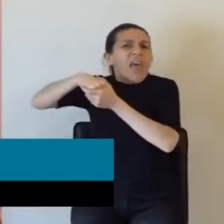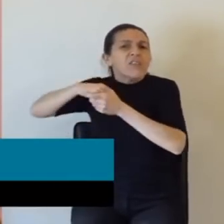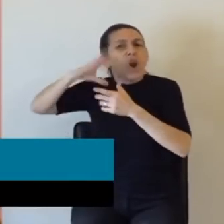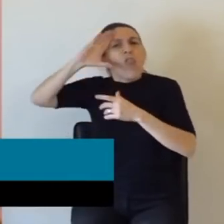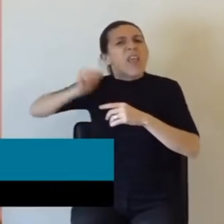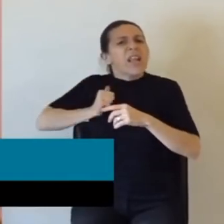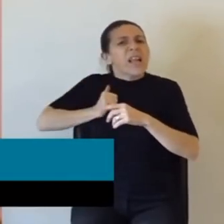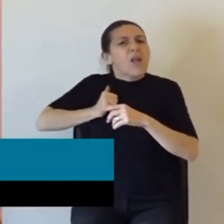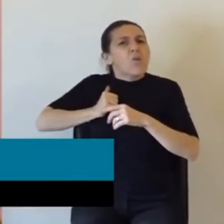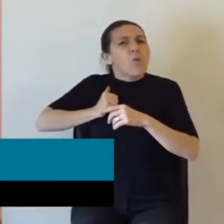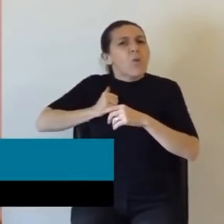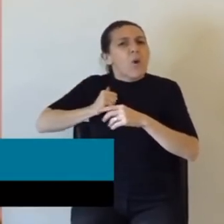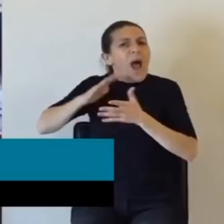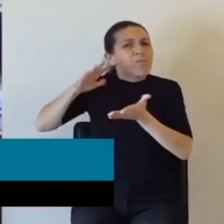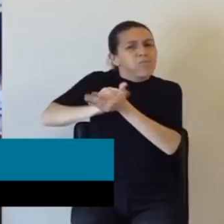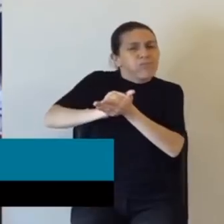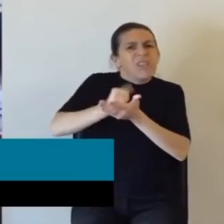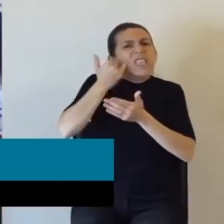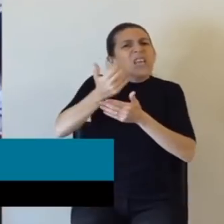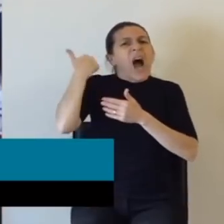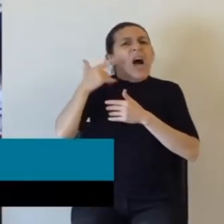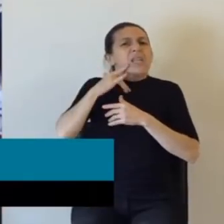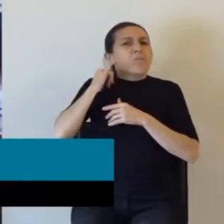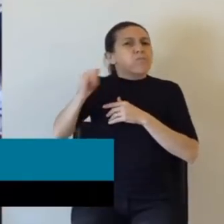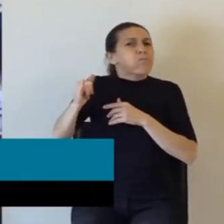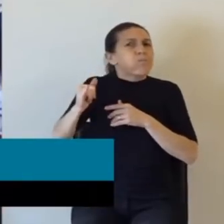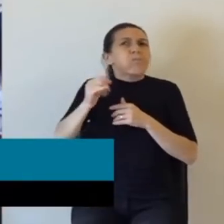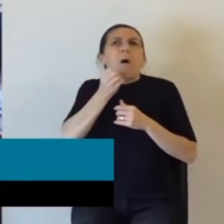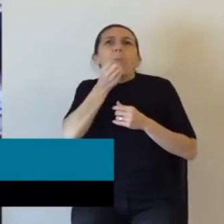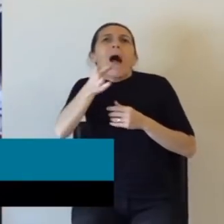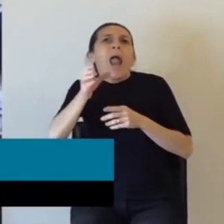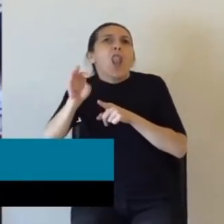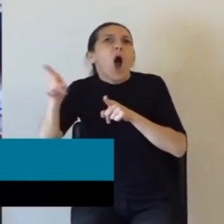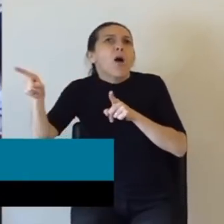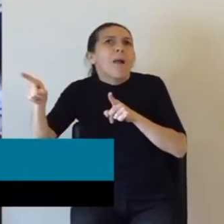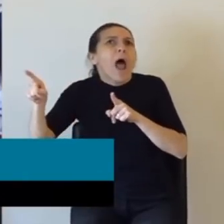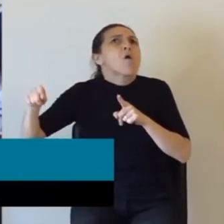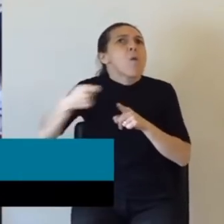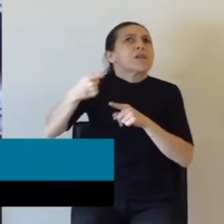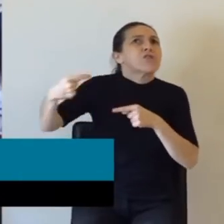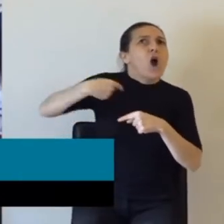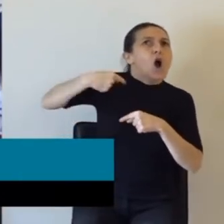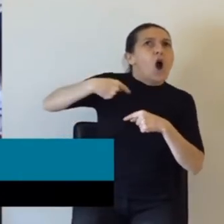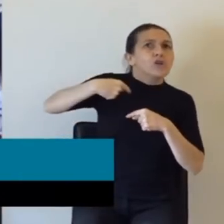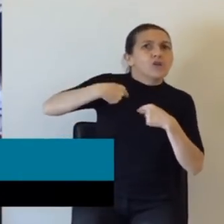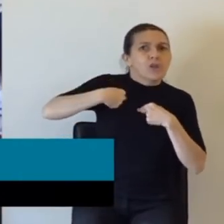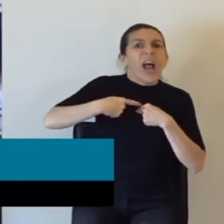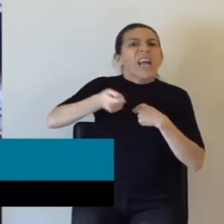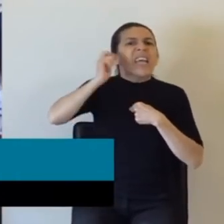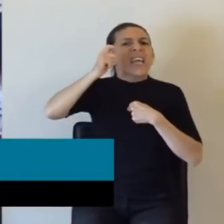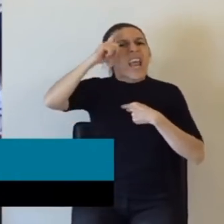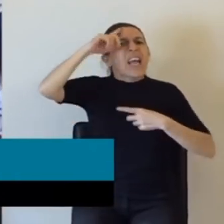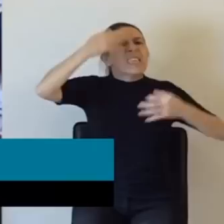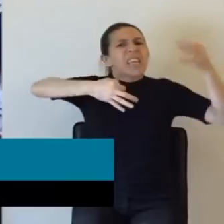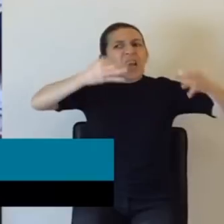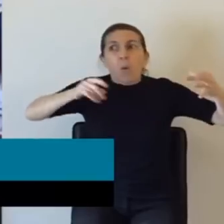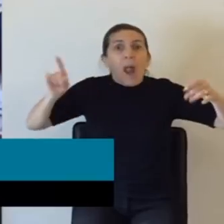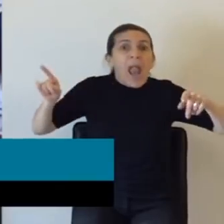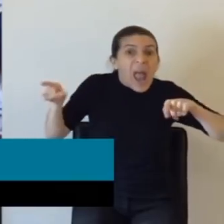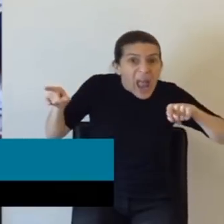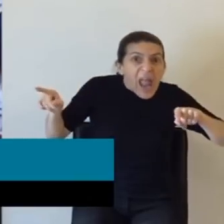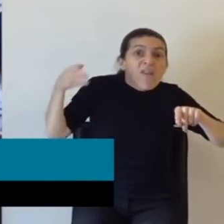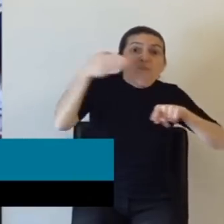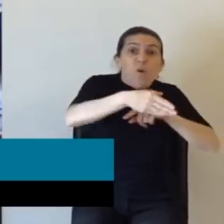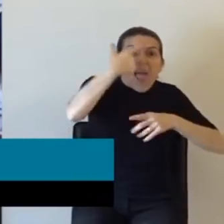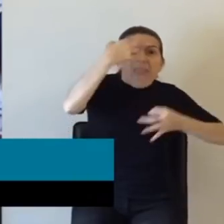famosos civiles de la dictadura, pero ya lo mencioné una vez y me hizo un juicio. Y adivinen quién llegó primero a dar explicaciones a tribunales. Él por sus crímenes de la